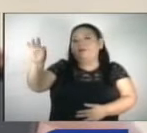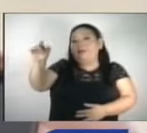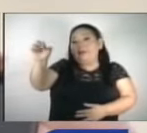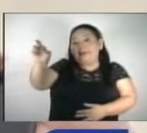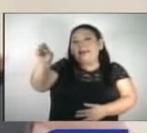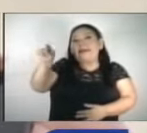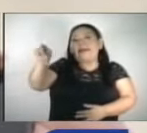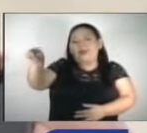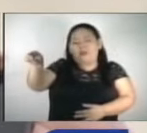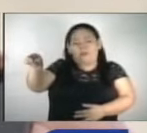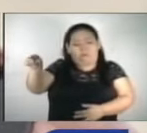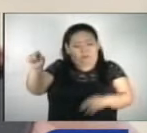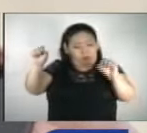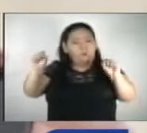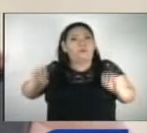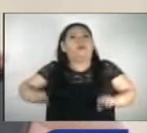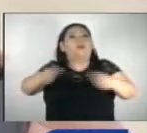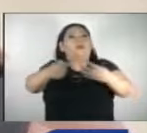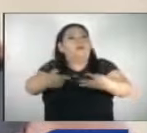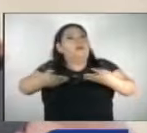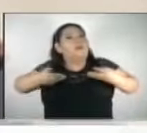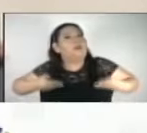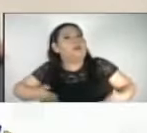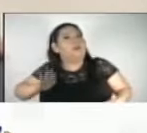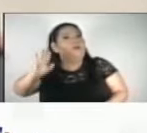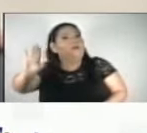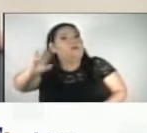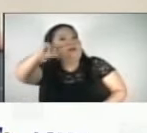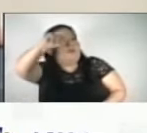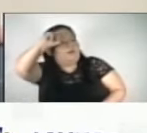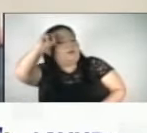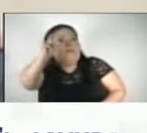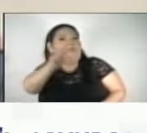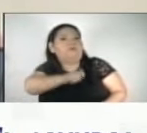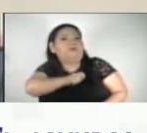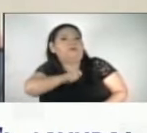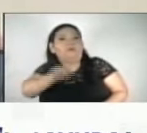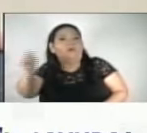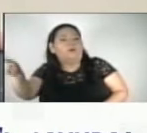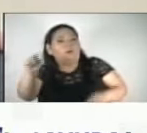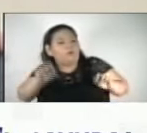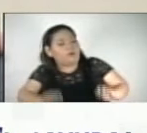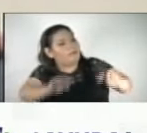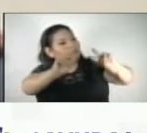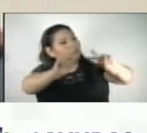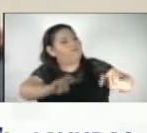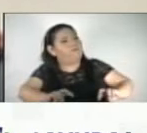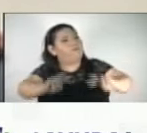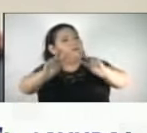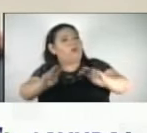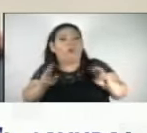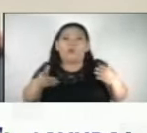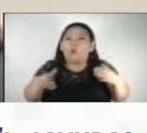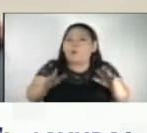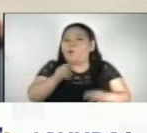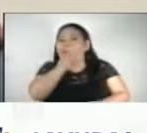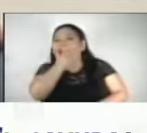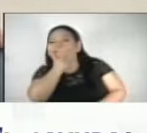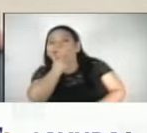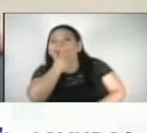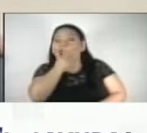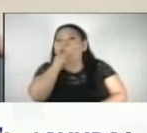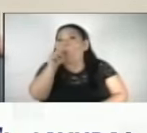tiene todo el derecho también y toda la obligación también de investigar cualquier anormalidad o cualquier